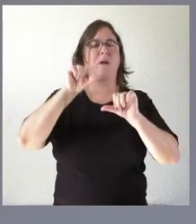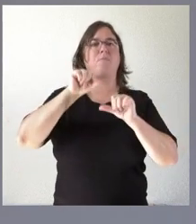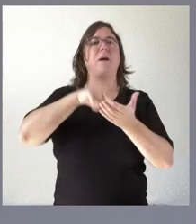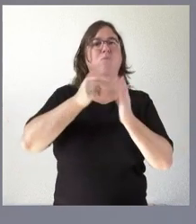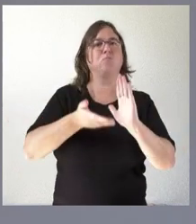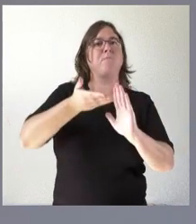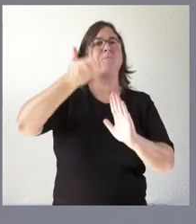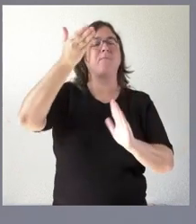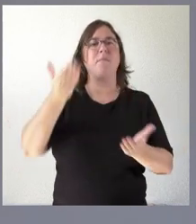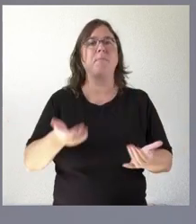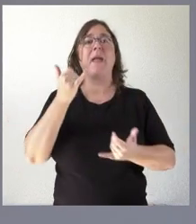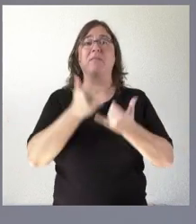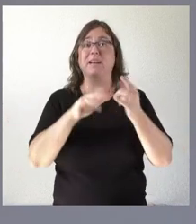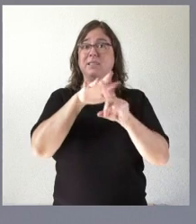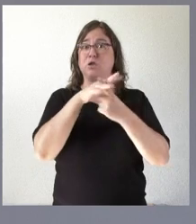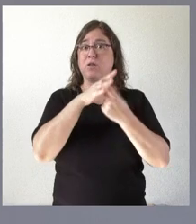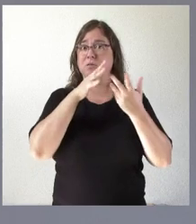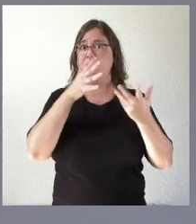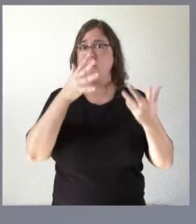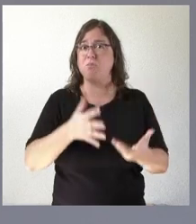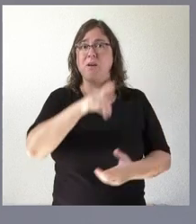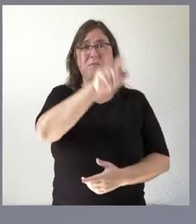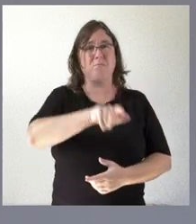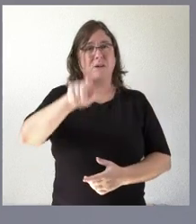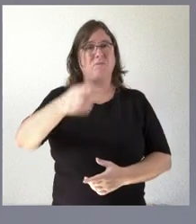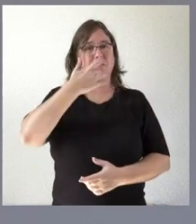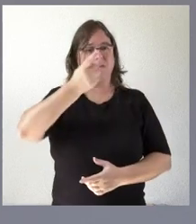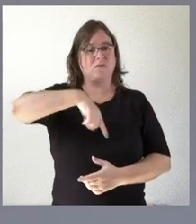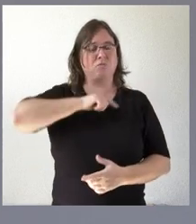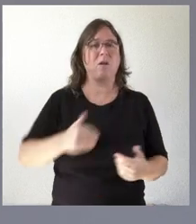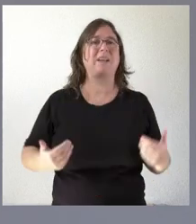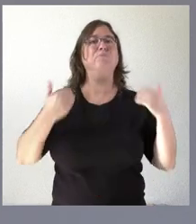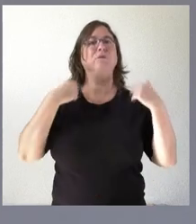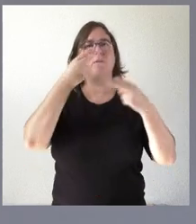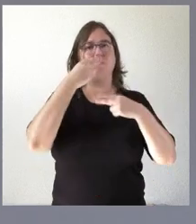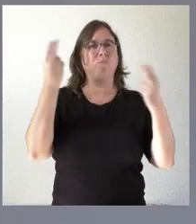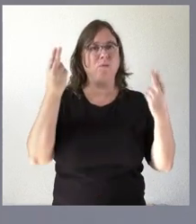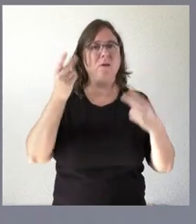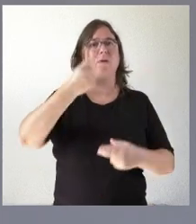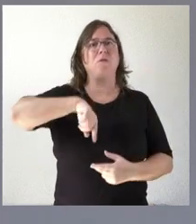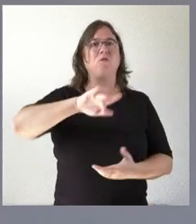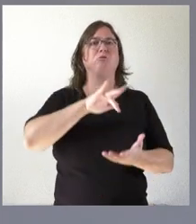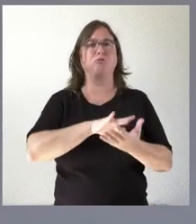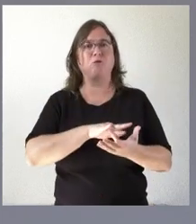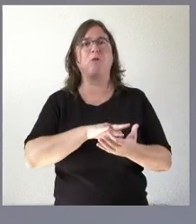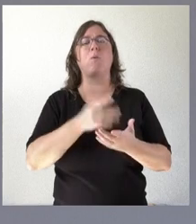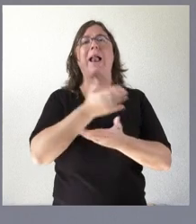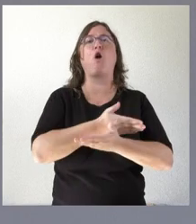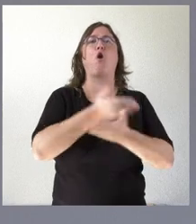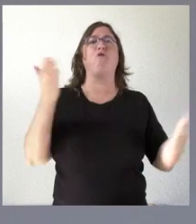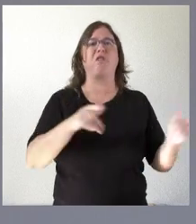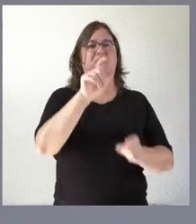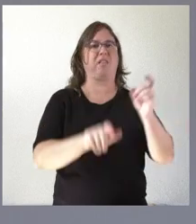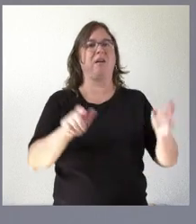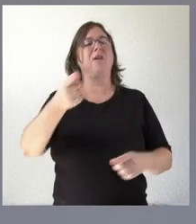y yo creo que en ese contexto especialmente aquellos que tenemos alguna responsabilidad pública aquellos que hemos recibido de una u otra forma la confianza de los ciudadanos